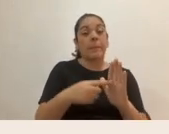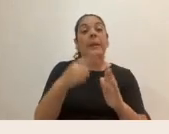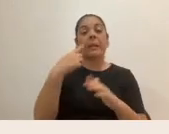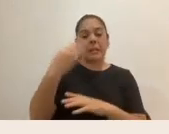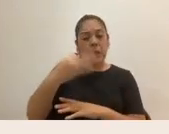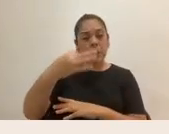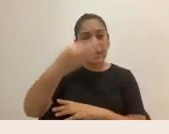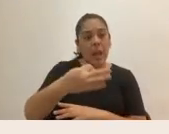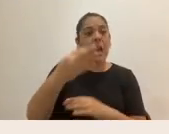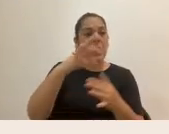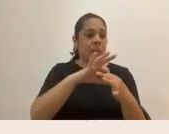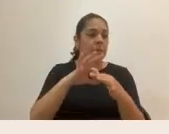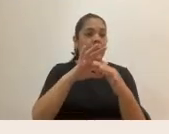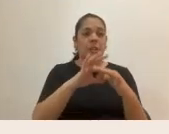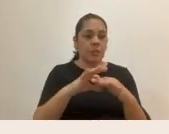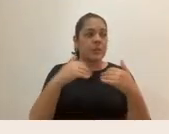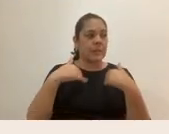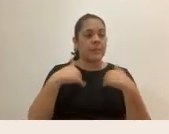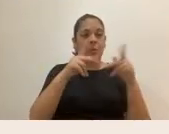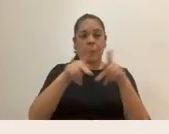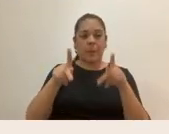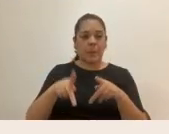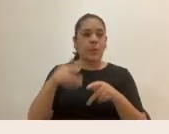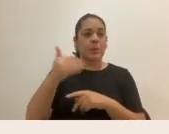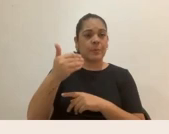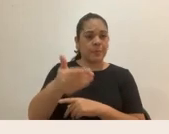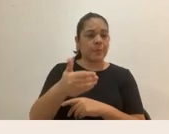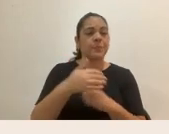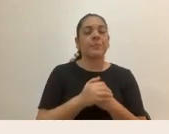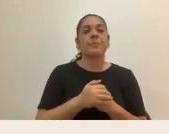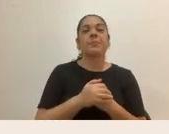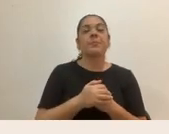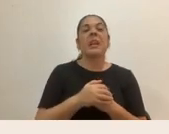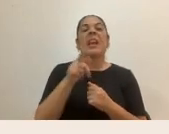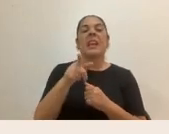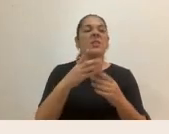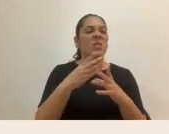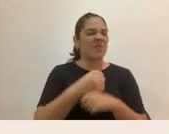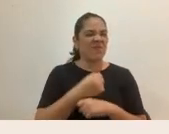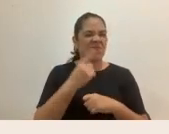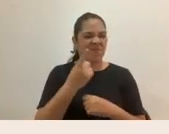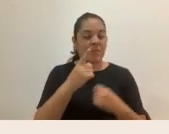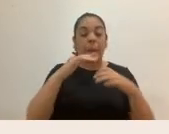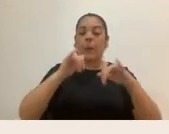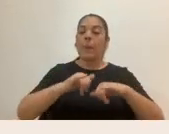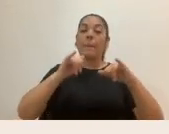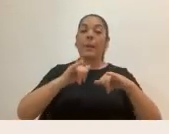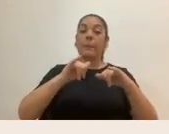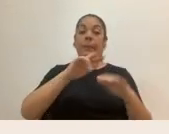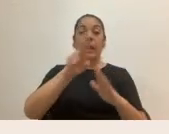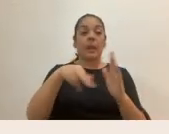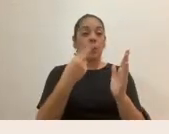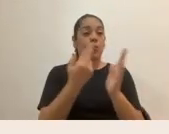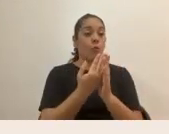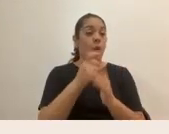con las personas cotidianamente. Y los micromachismos lo que hacen es ayudar a perpetuar los doles de género,